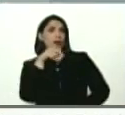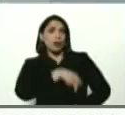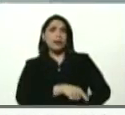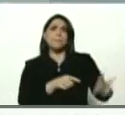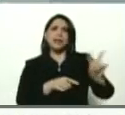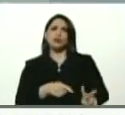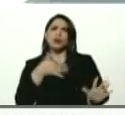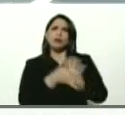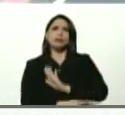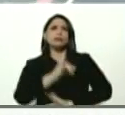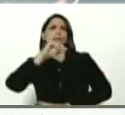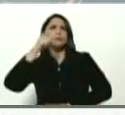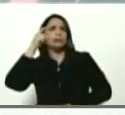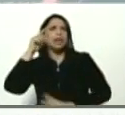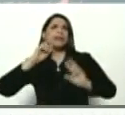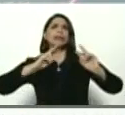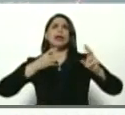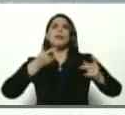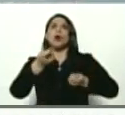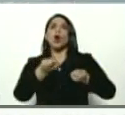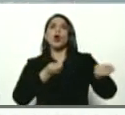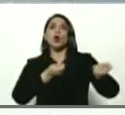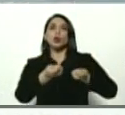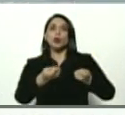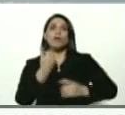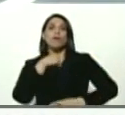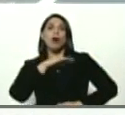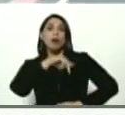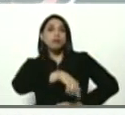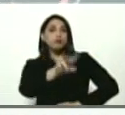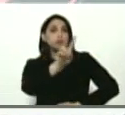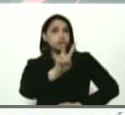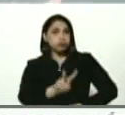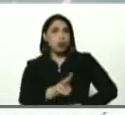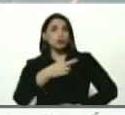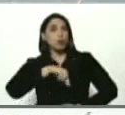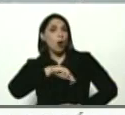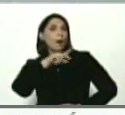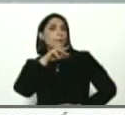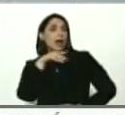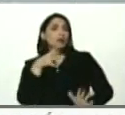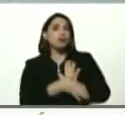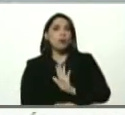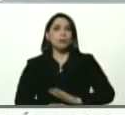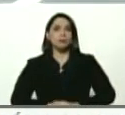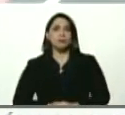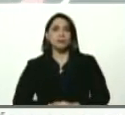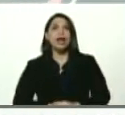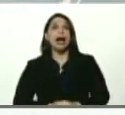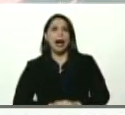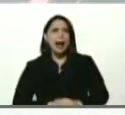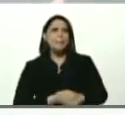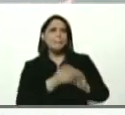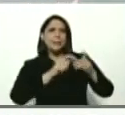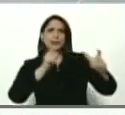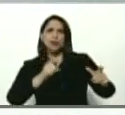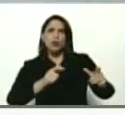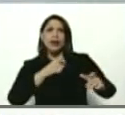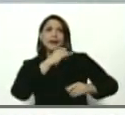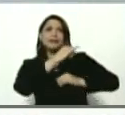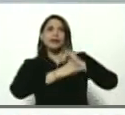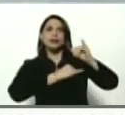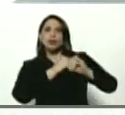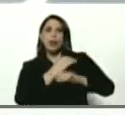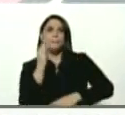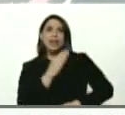José Manuel, en el tema del control de la pandemia en Venezuela. Estamos hablando, bueno, de los casos internacionales,